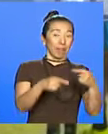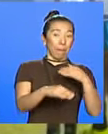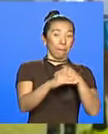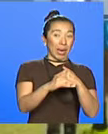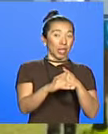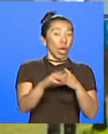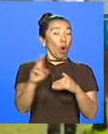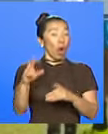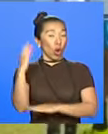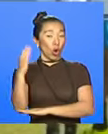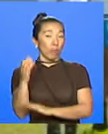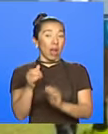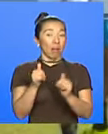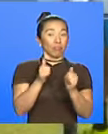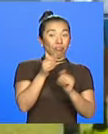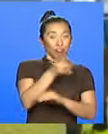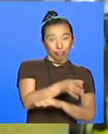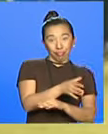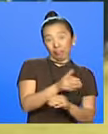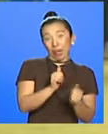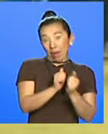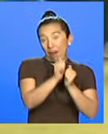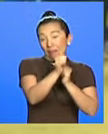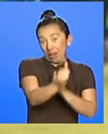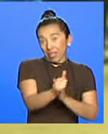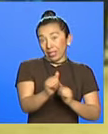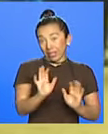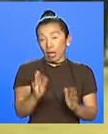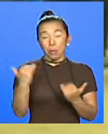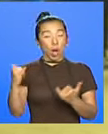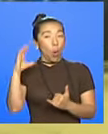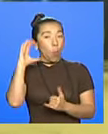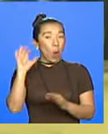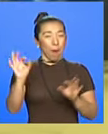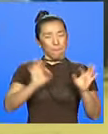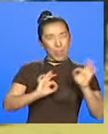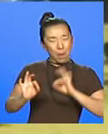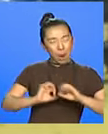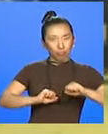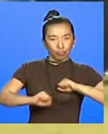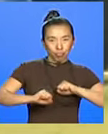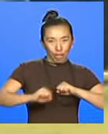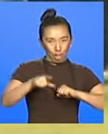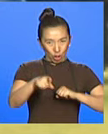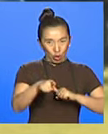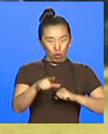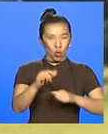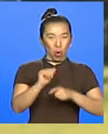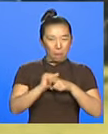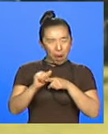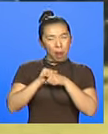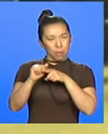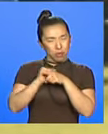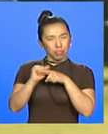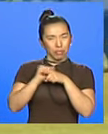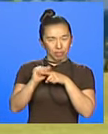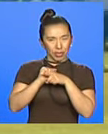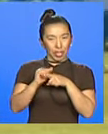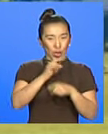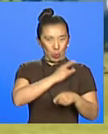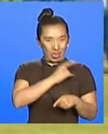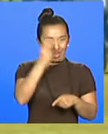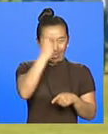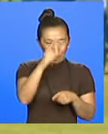vencer y avanzar a la siguiente fase, objetivo para el que Colombia ya se prepara en su sede, el complejo deportivo de la Universidad Católica, donde los